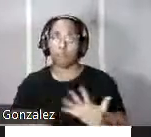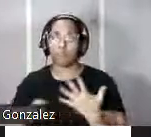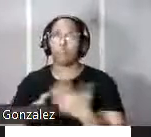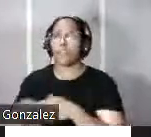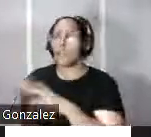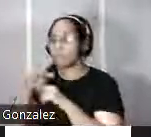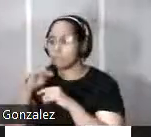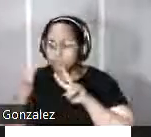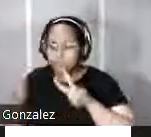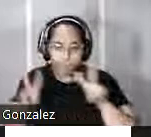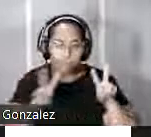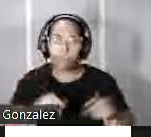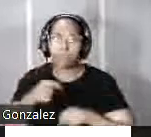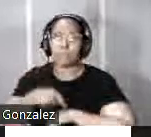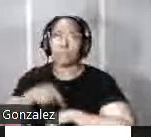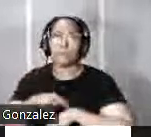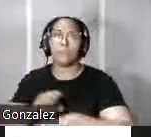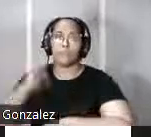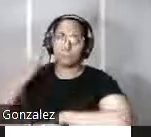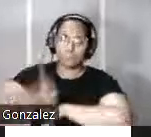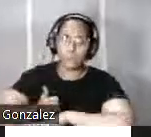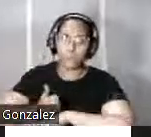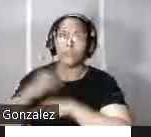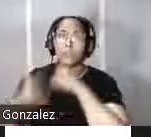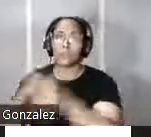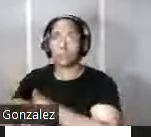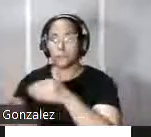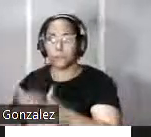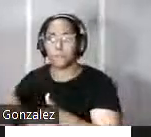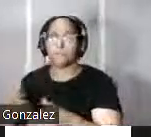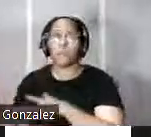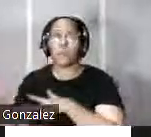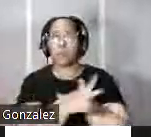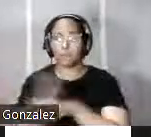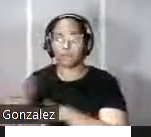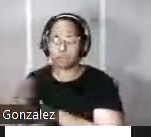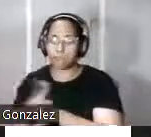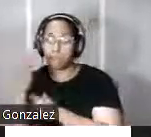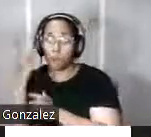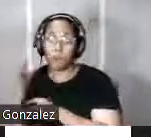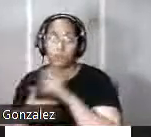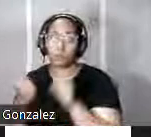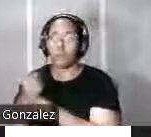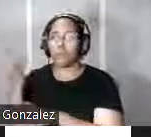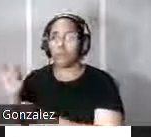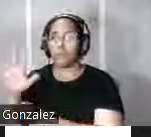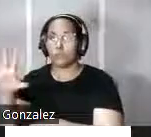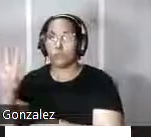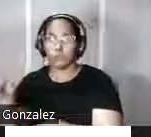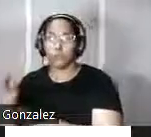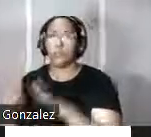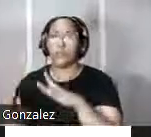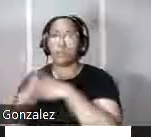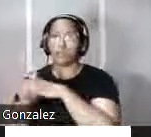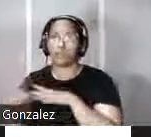como consecuencia fundamentalmente de la evolución experimentada en la artillería porque en 1856 aparece el cañón de